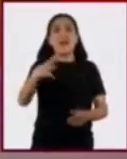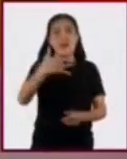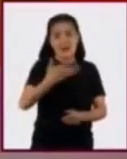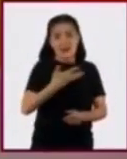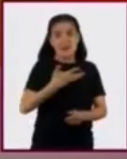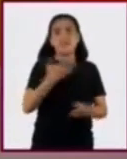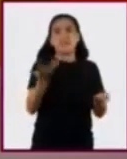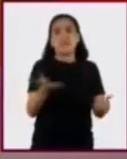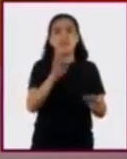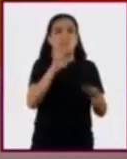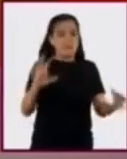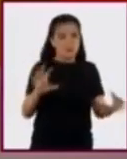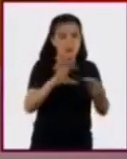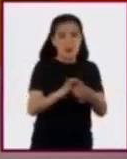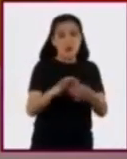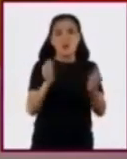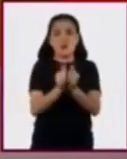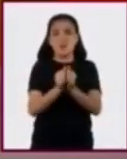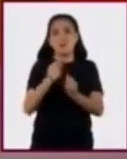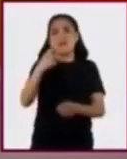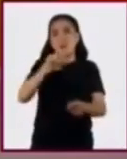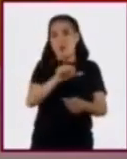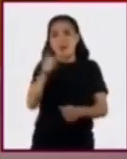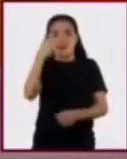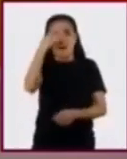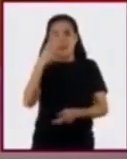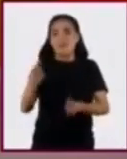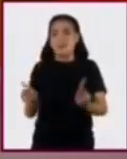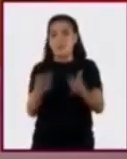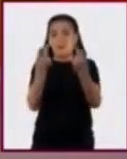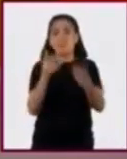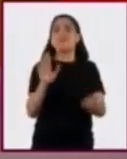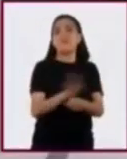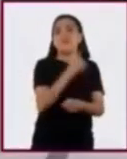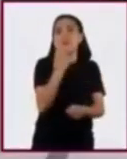relación con los sistemas de producción? ¿Por qué?